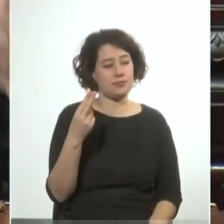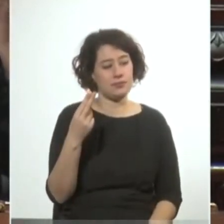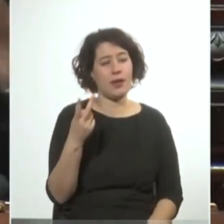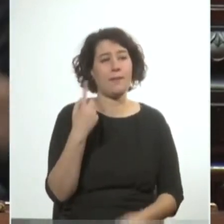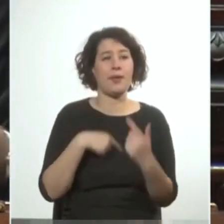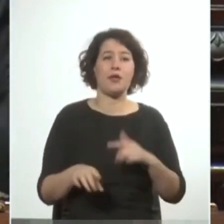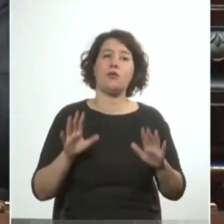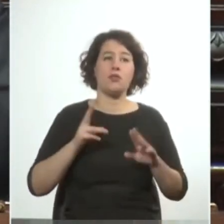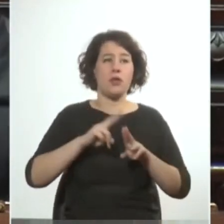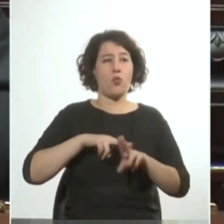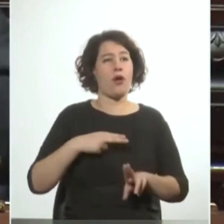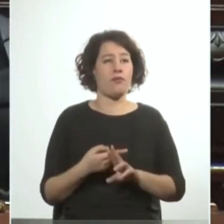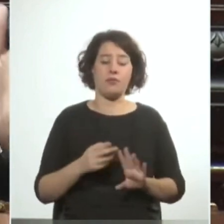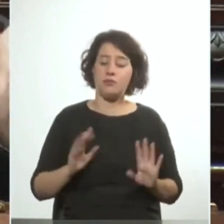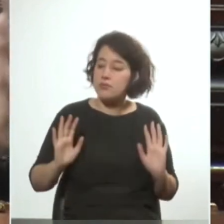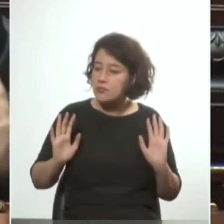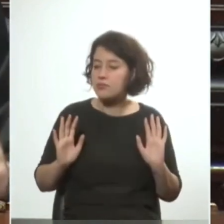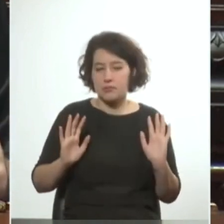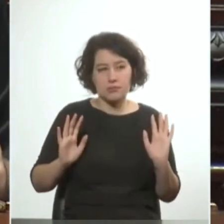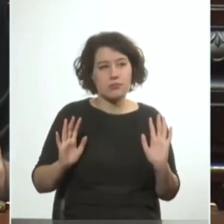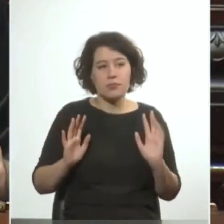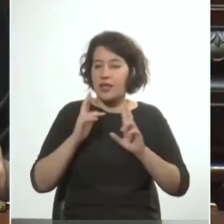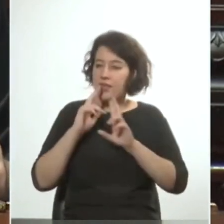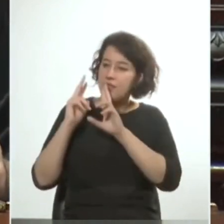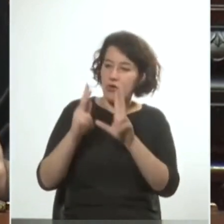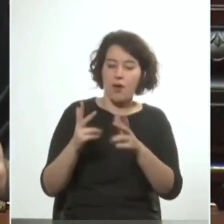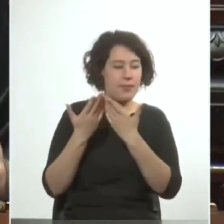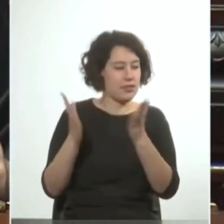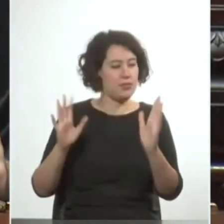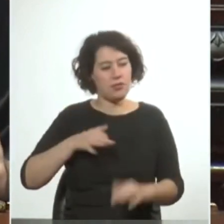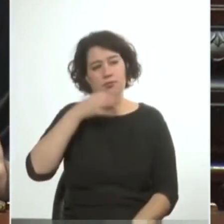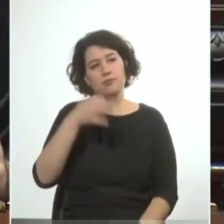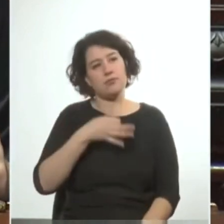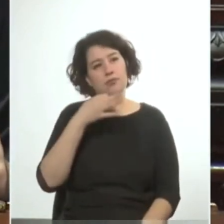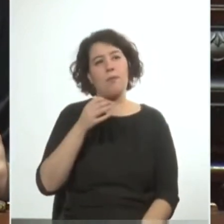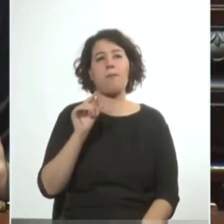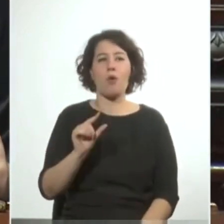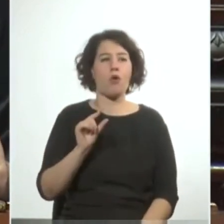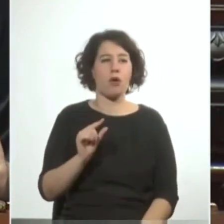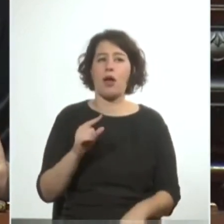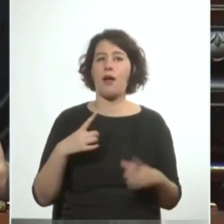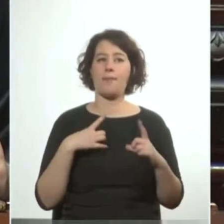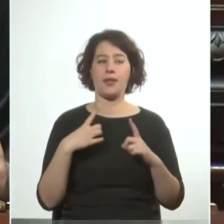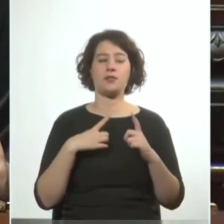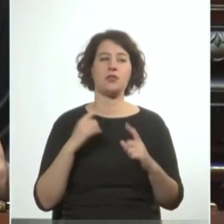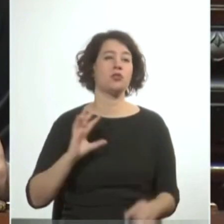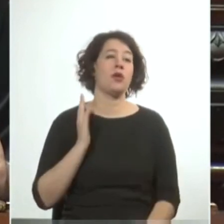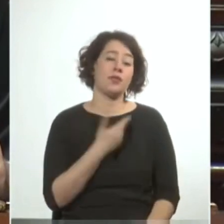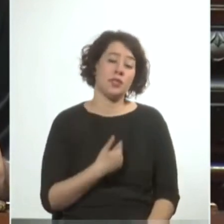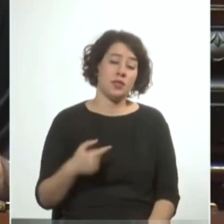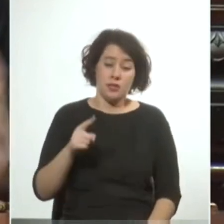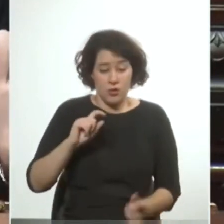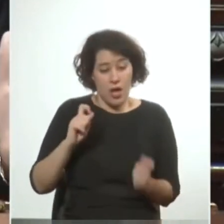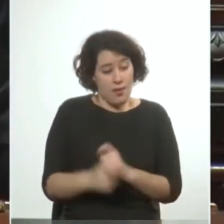pero reitero con muy lo que decía al inicio de mi intervención con muy poca esperanza señora presidenta de que esto cambie